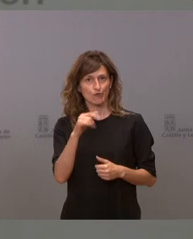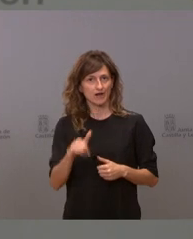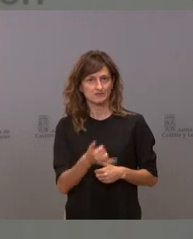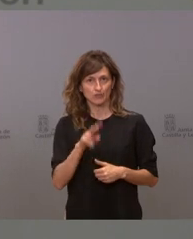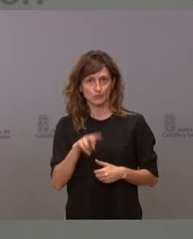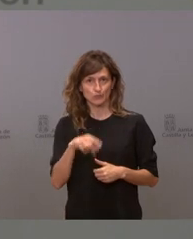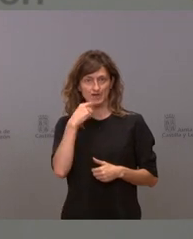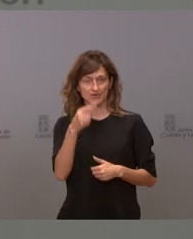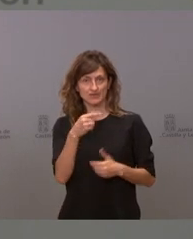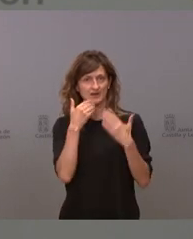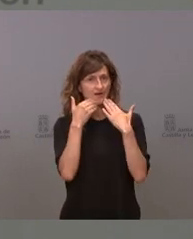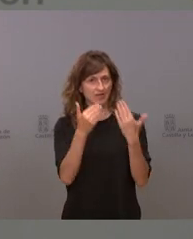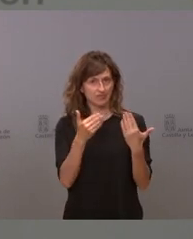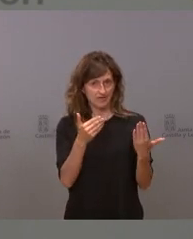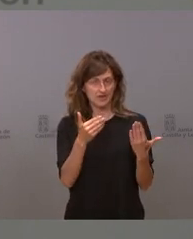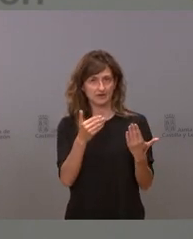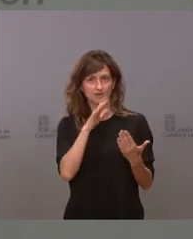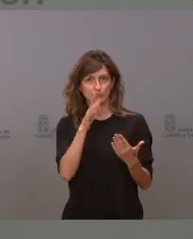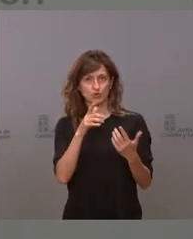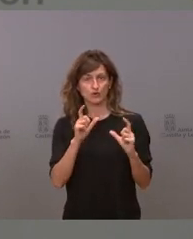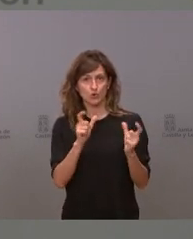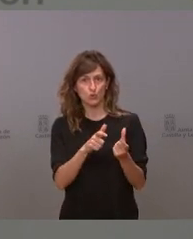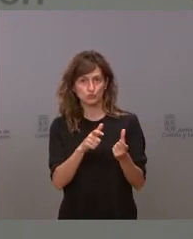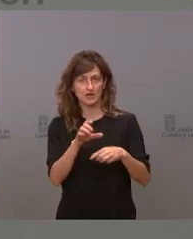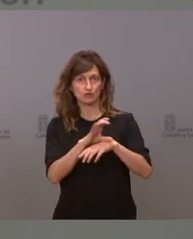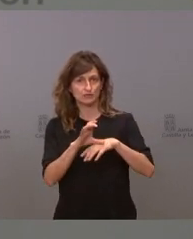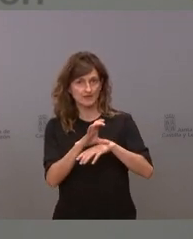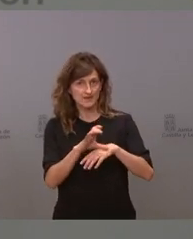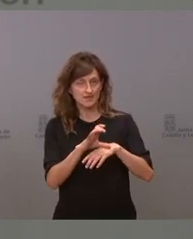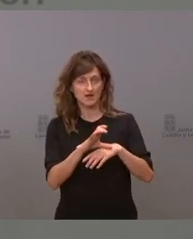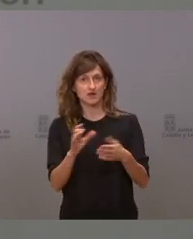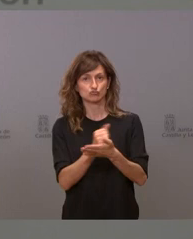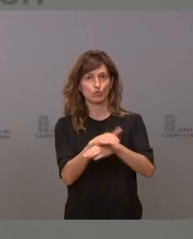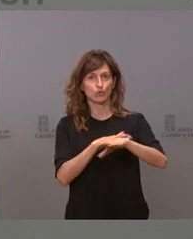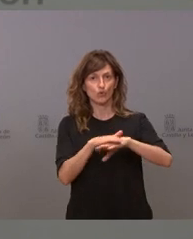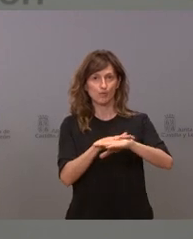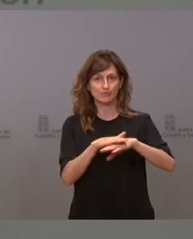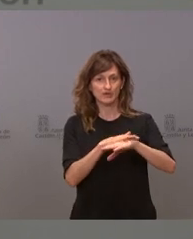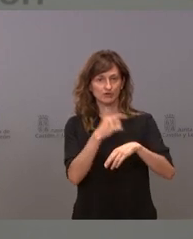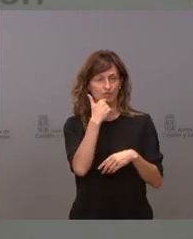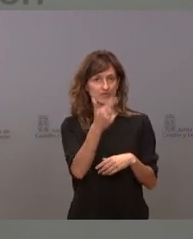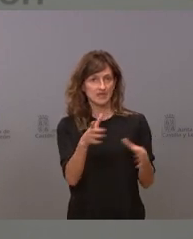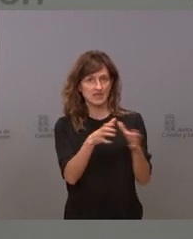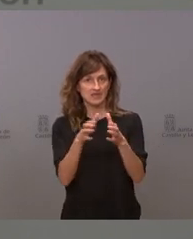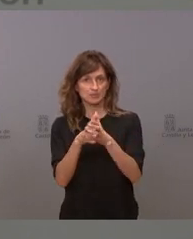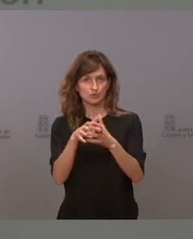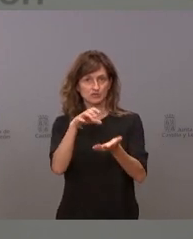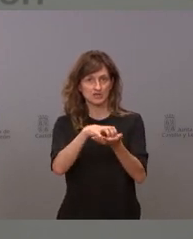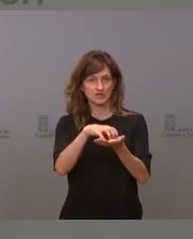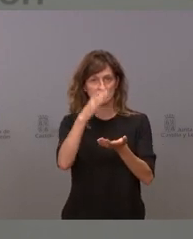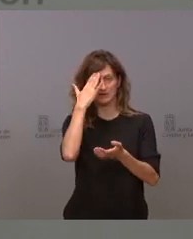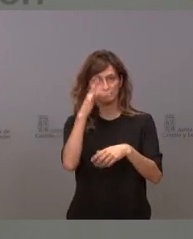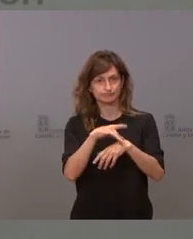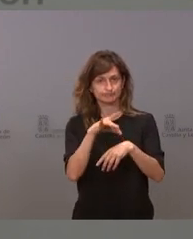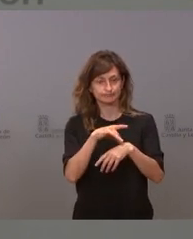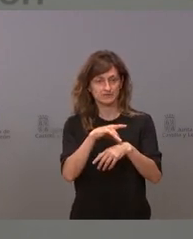el agradecimiento de la Junta de la Consejería de todo el gobierno a nuestros equipos de atención primaria a nuestros equipos